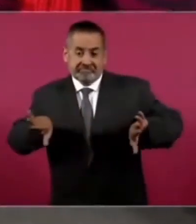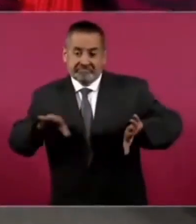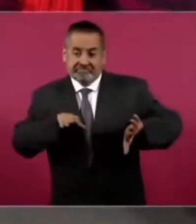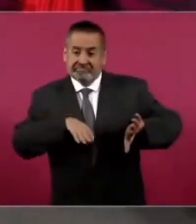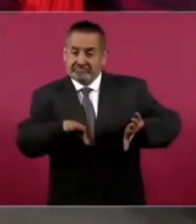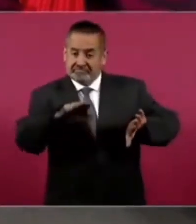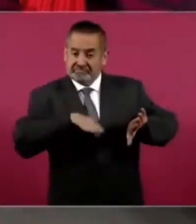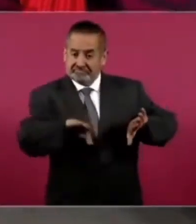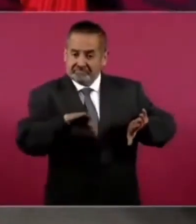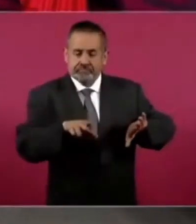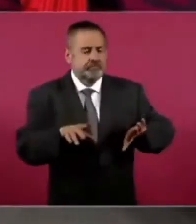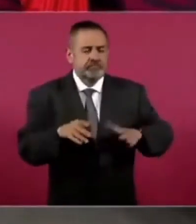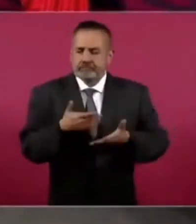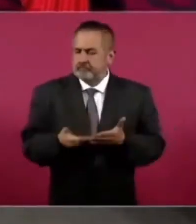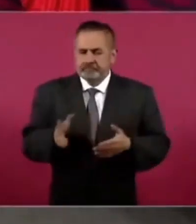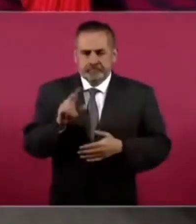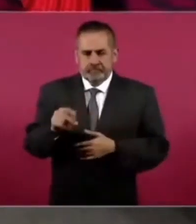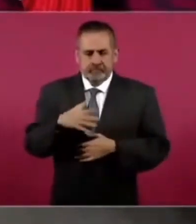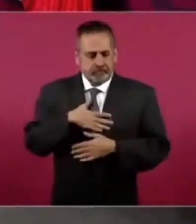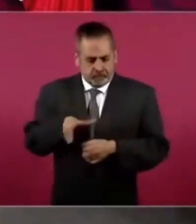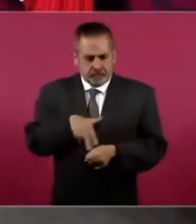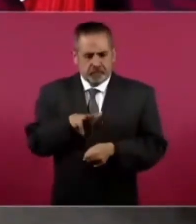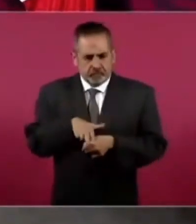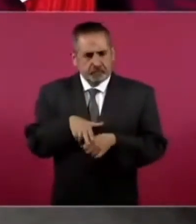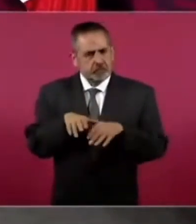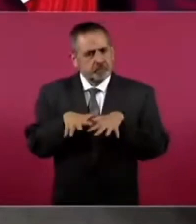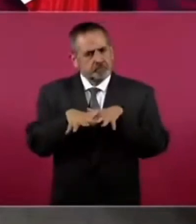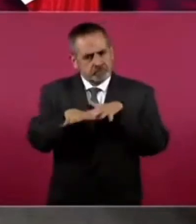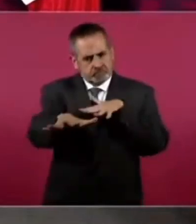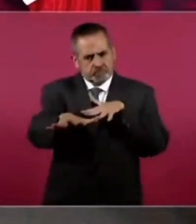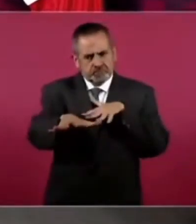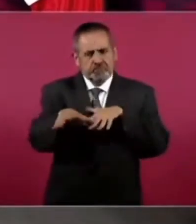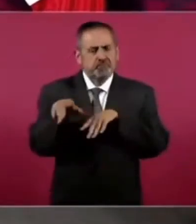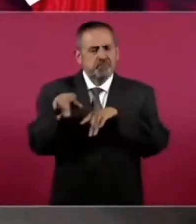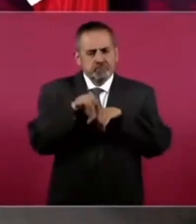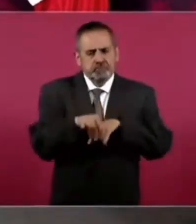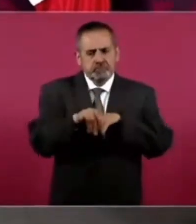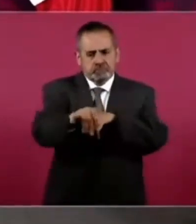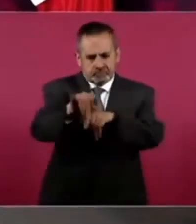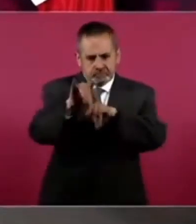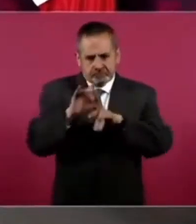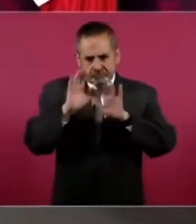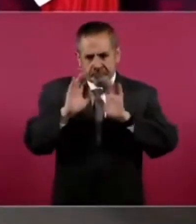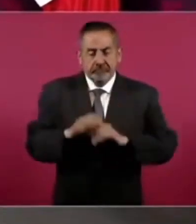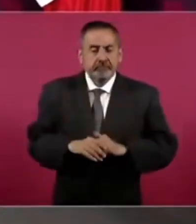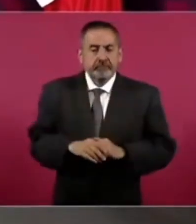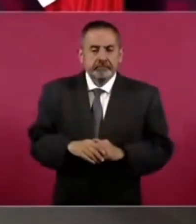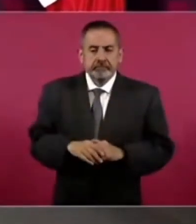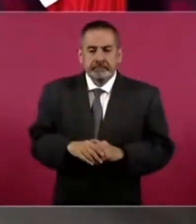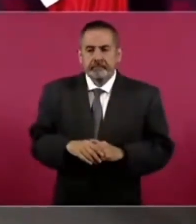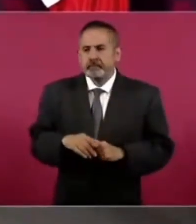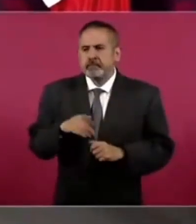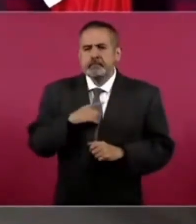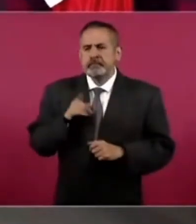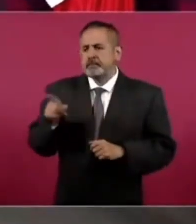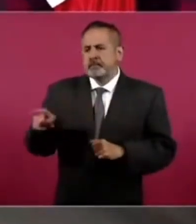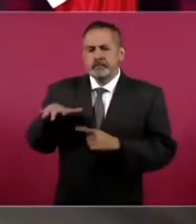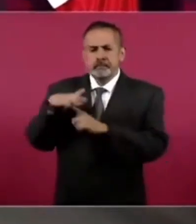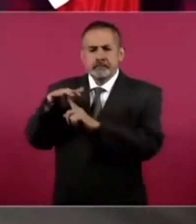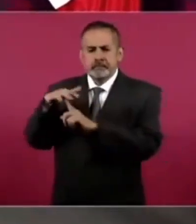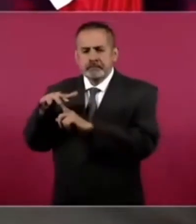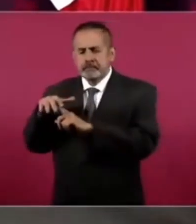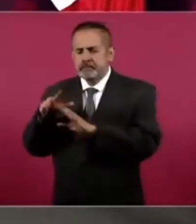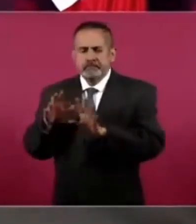Sí. Sí. Y tampoco voy. El helicóptero lo